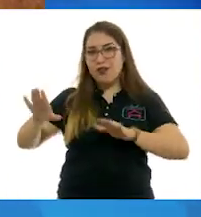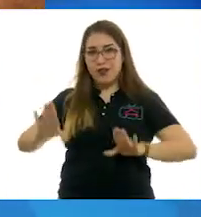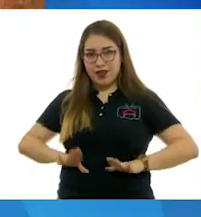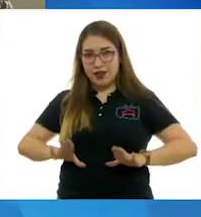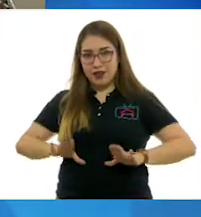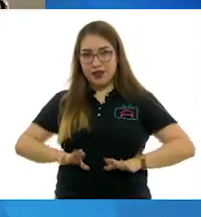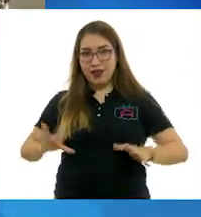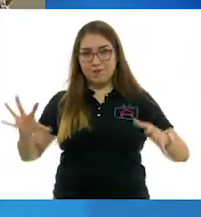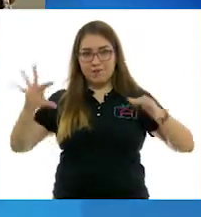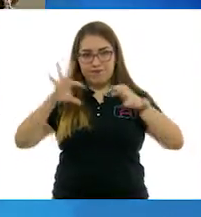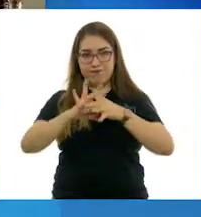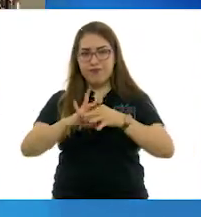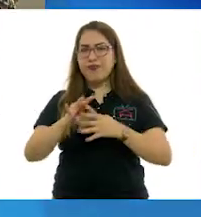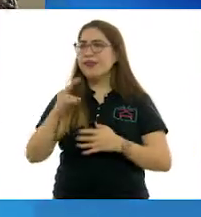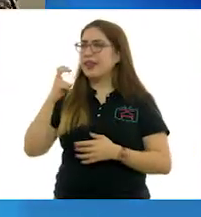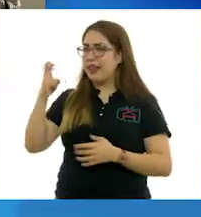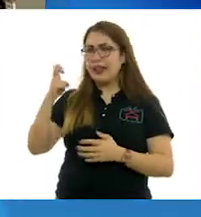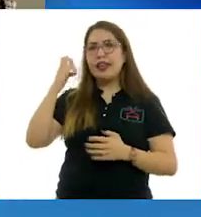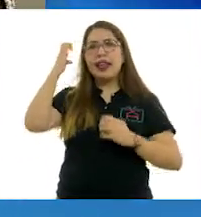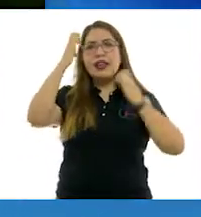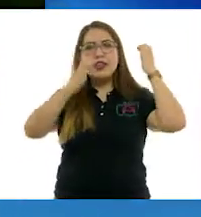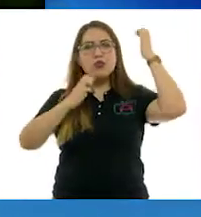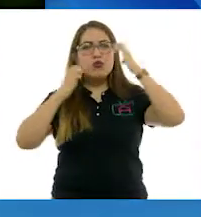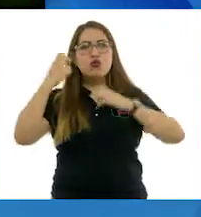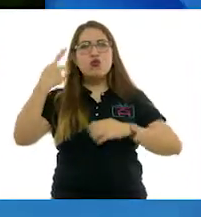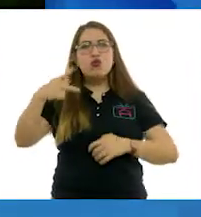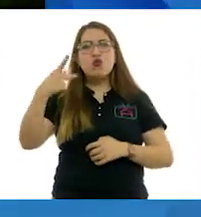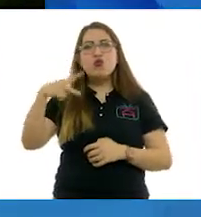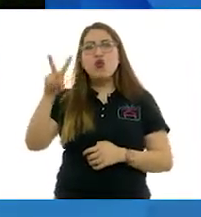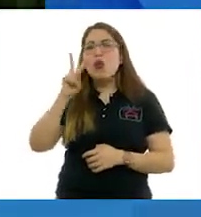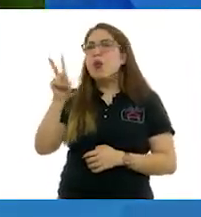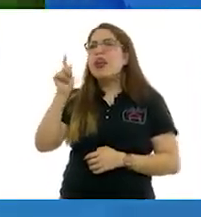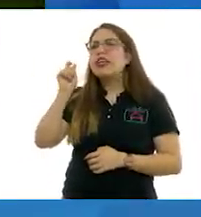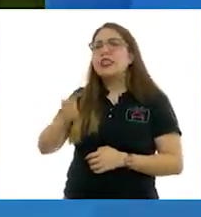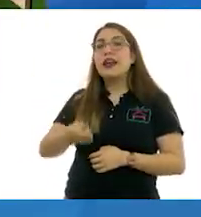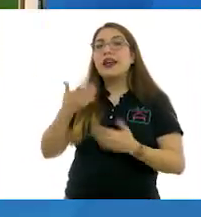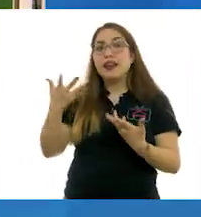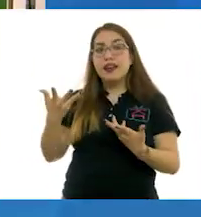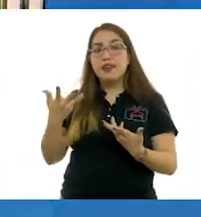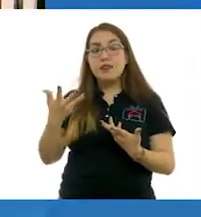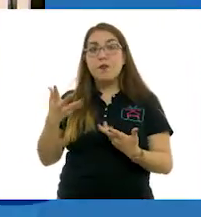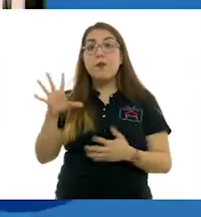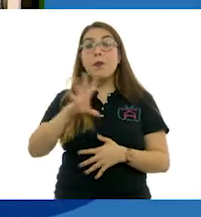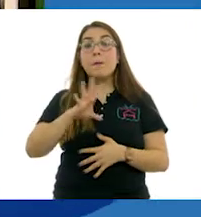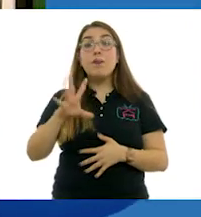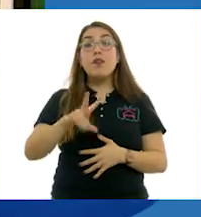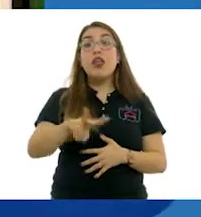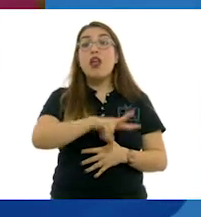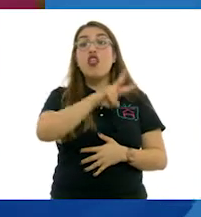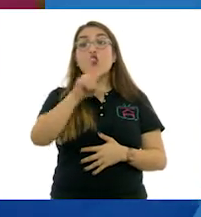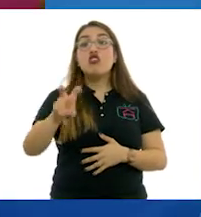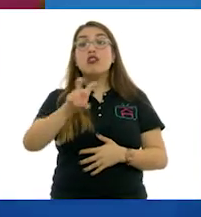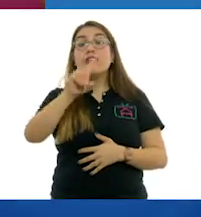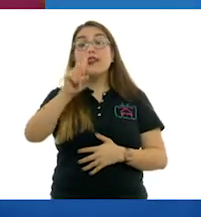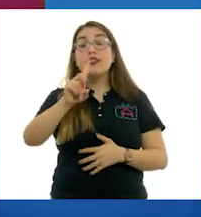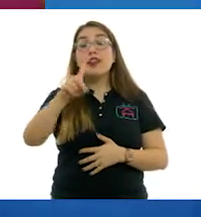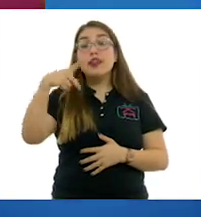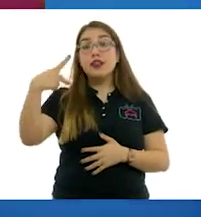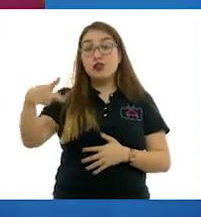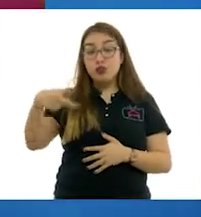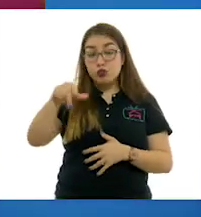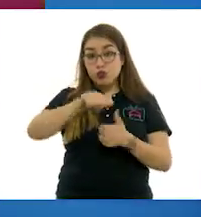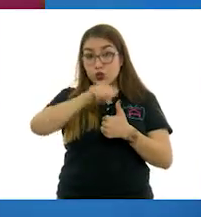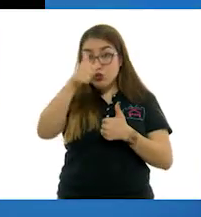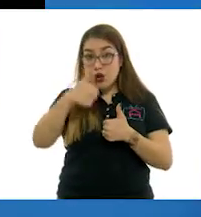Hablando directamente de la exposición, ¿qué es lo que podemos ver aquí? Es una exposición con 230 obras en total.